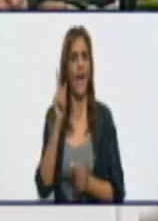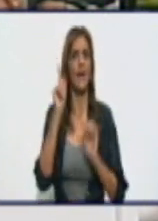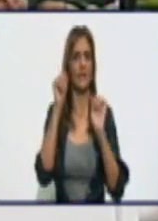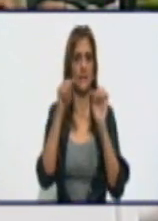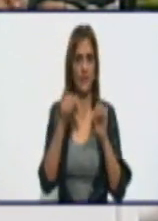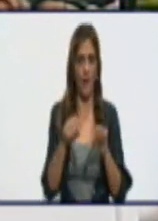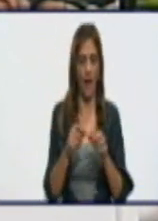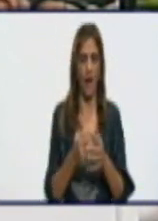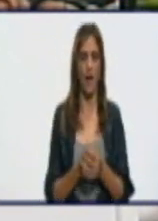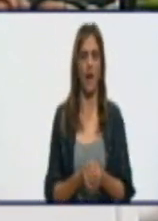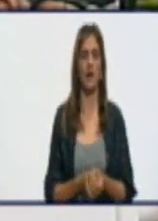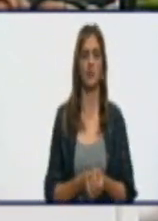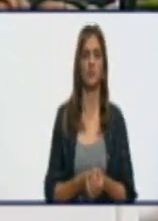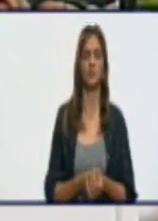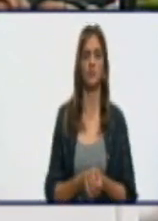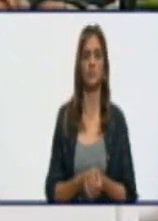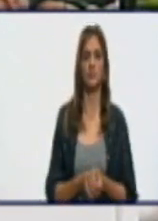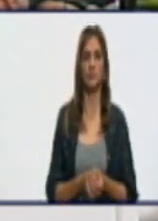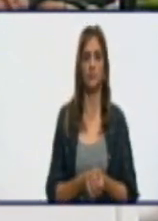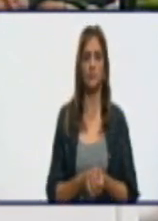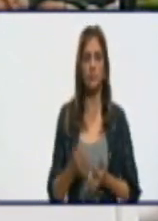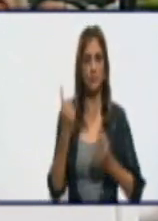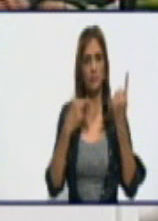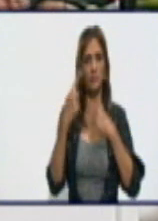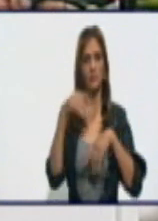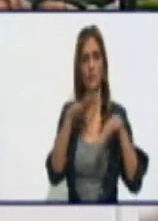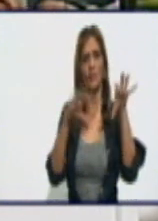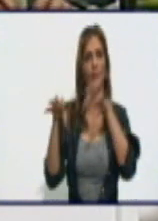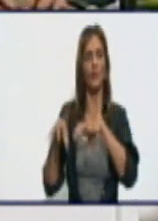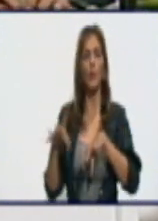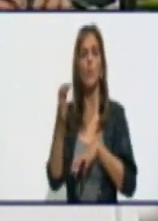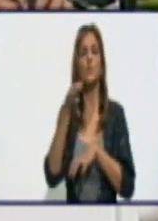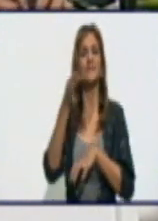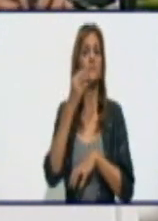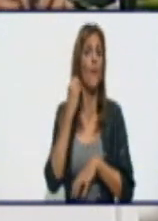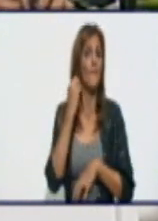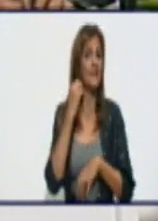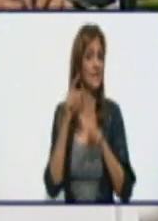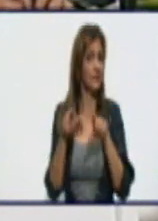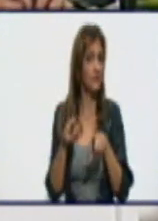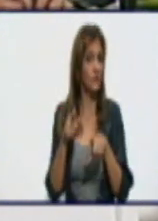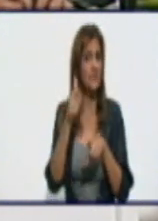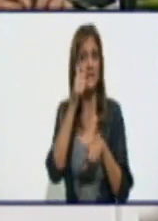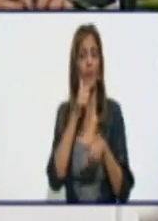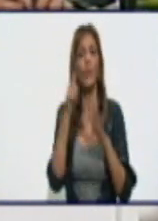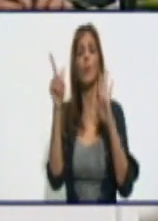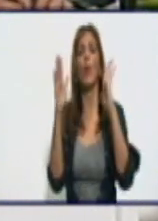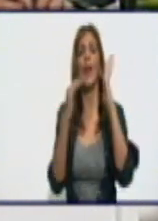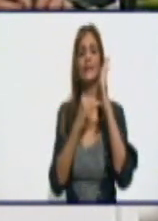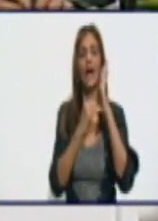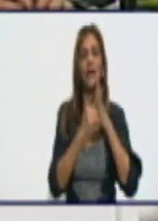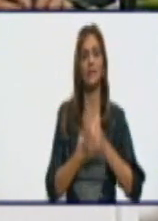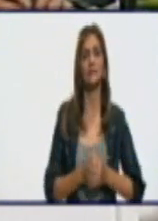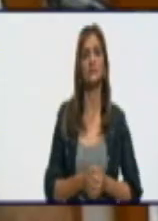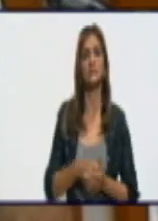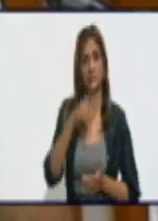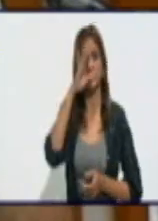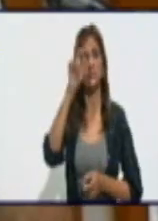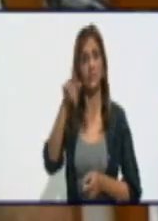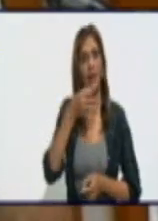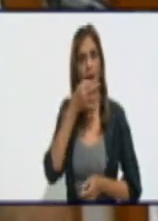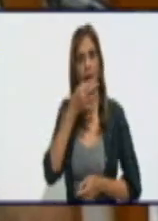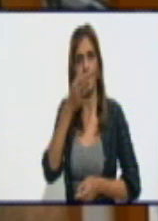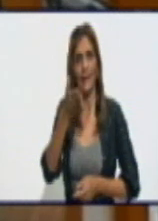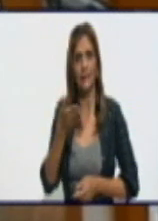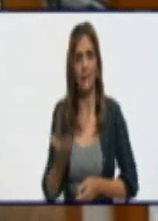Boycito, algunas zonas del municipio de Manzanillo también, el sábado en la tarde. Sí, esa fue la causa, la que expliqué